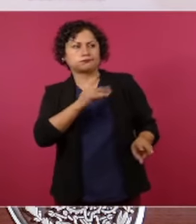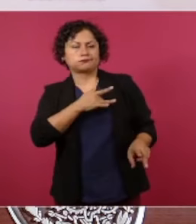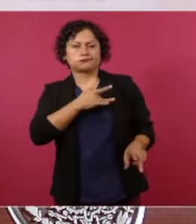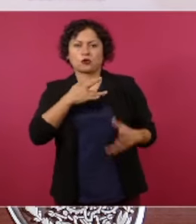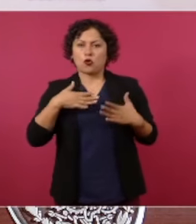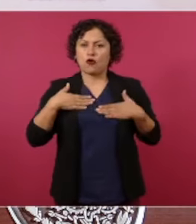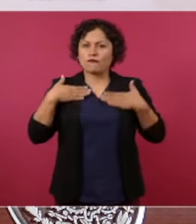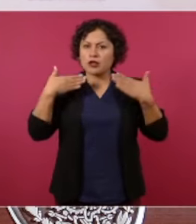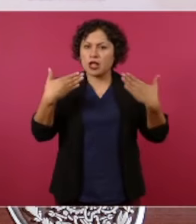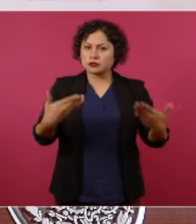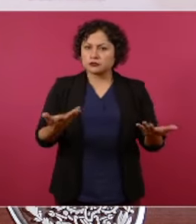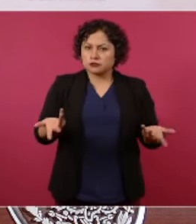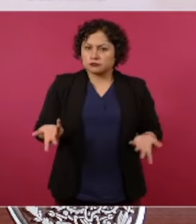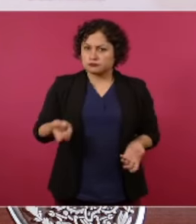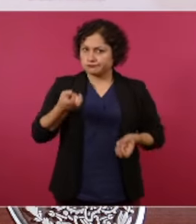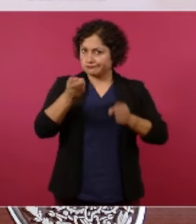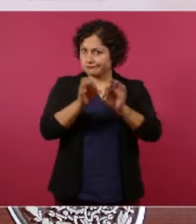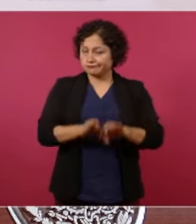es importante.